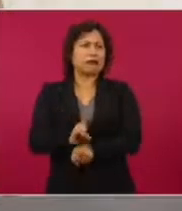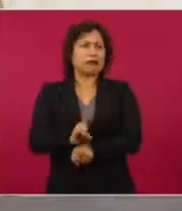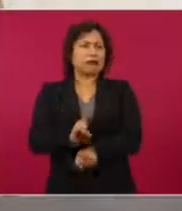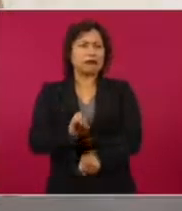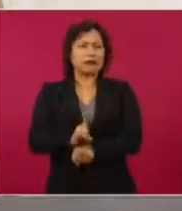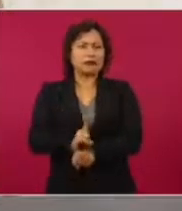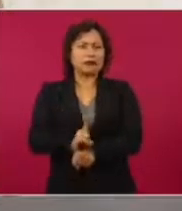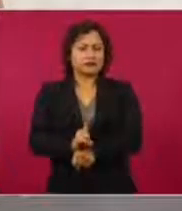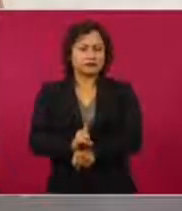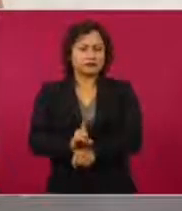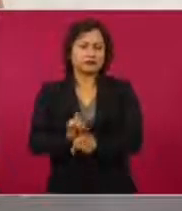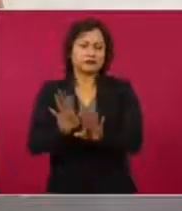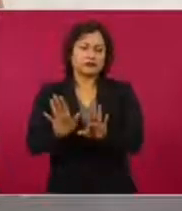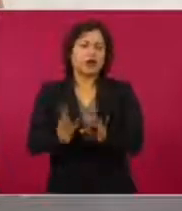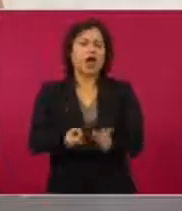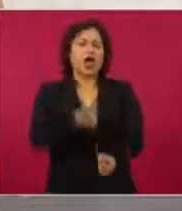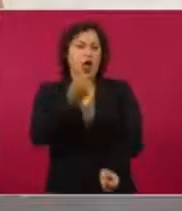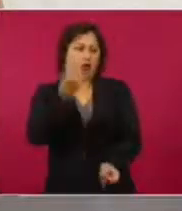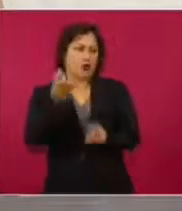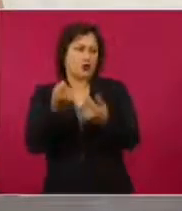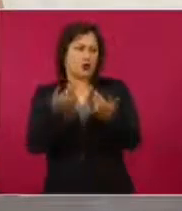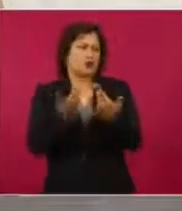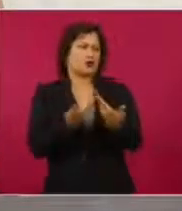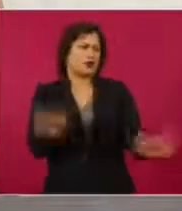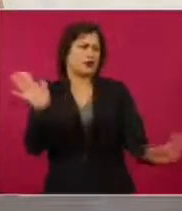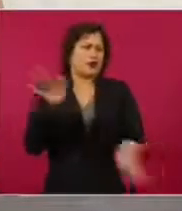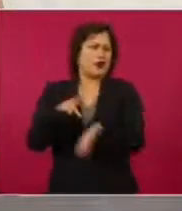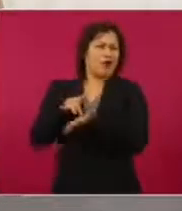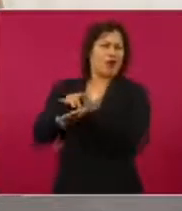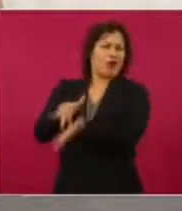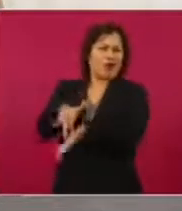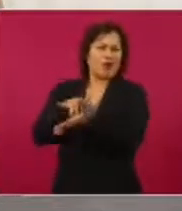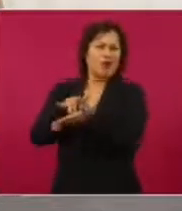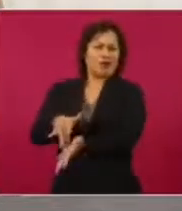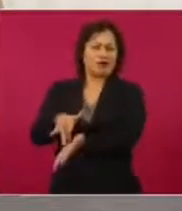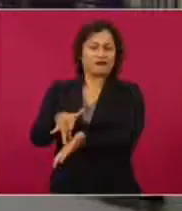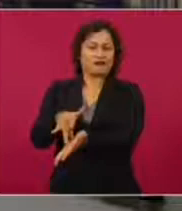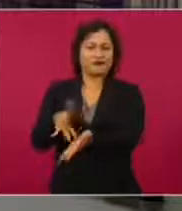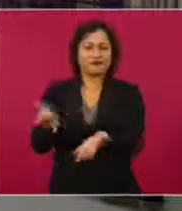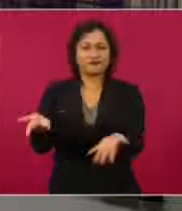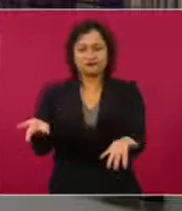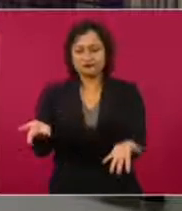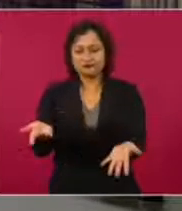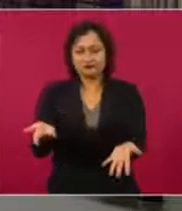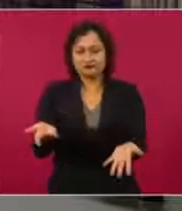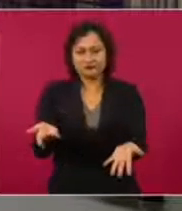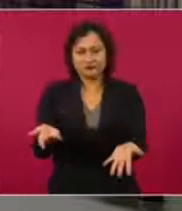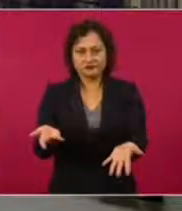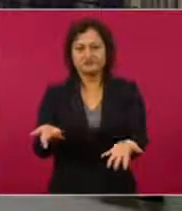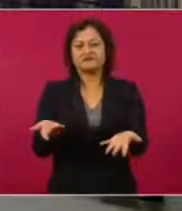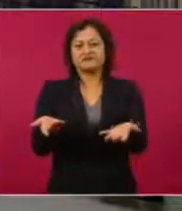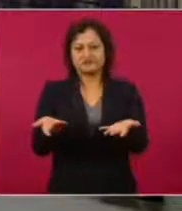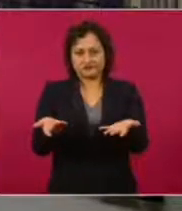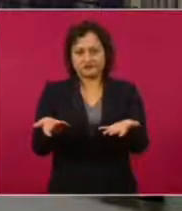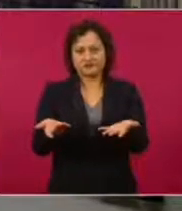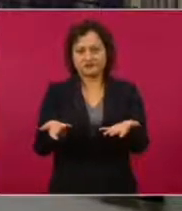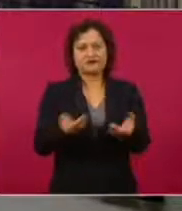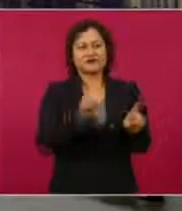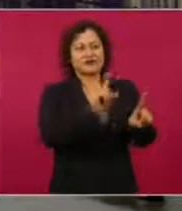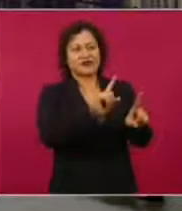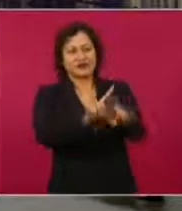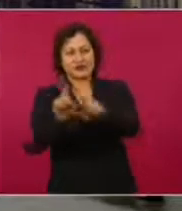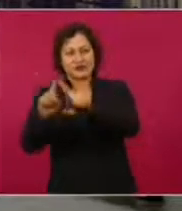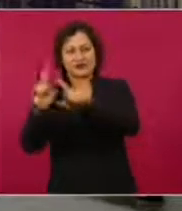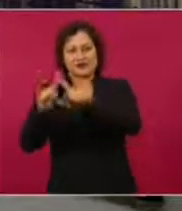abierto de mercenarios del